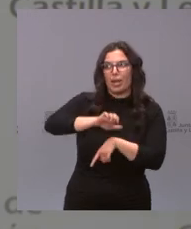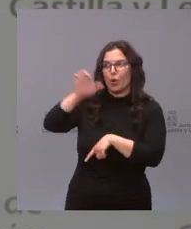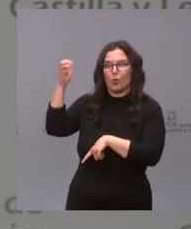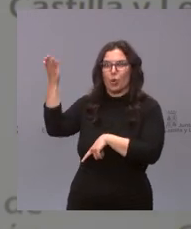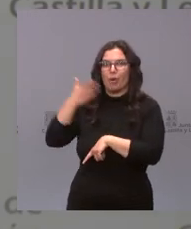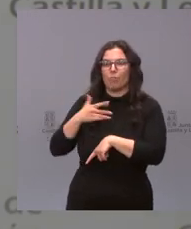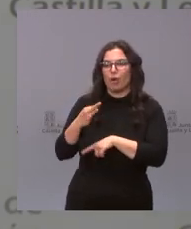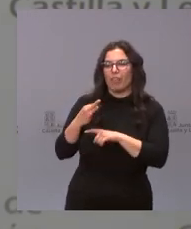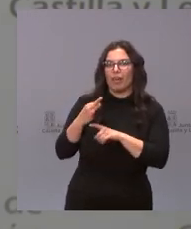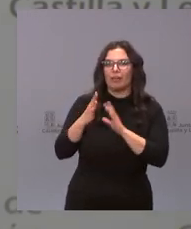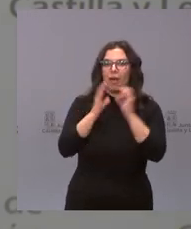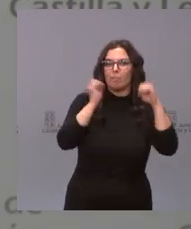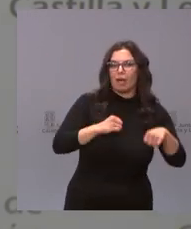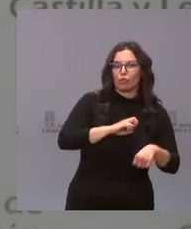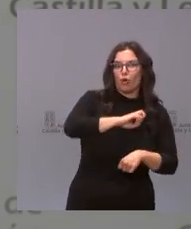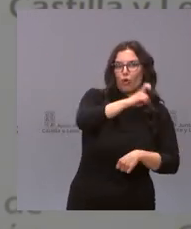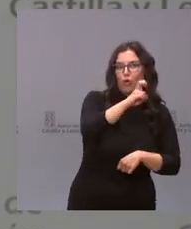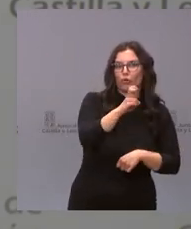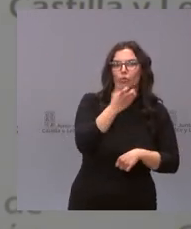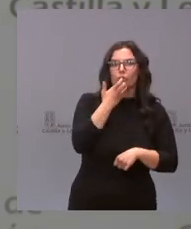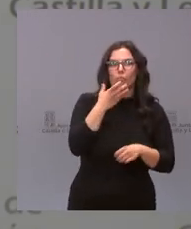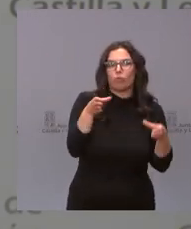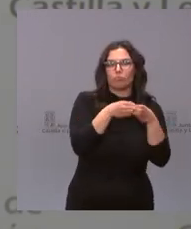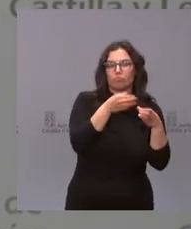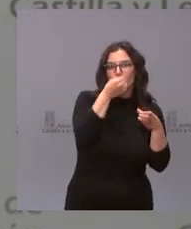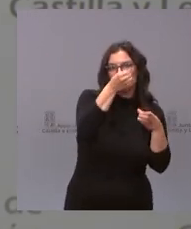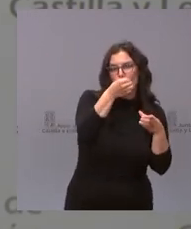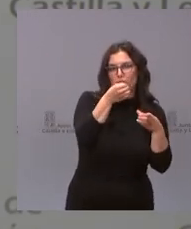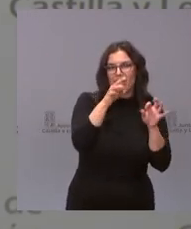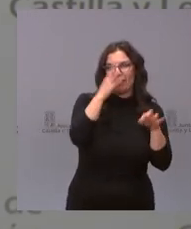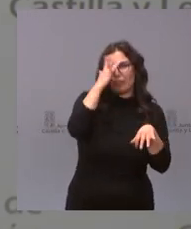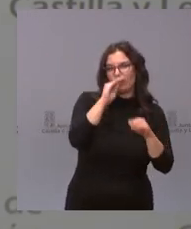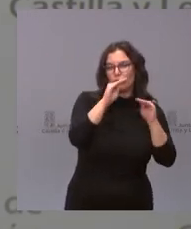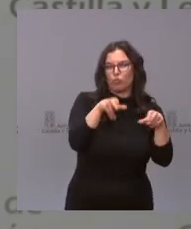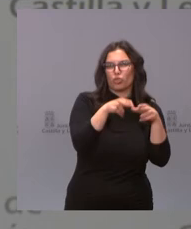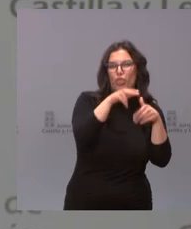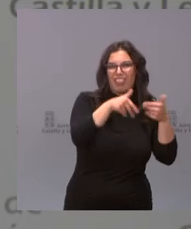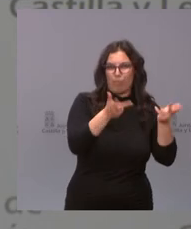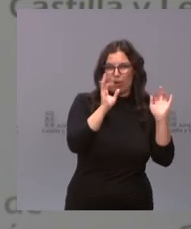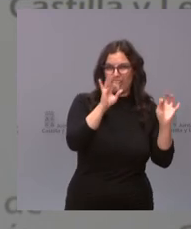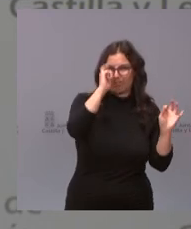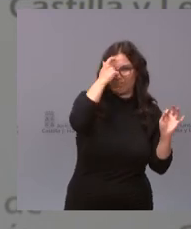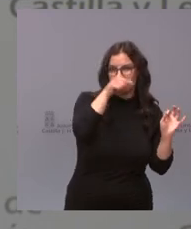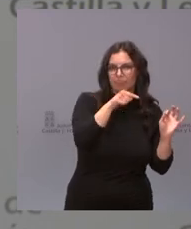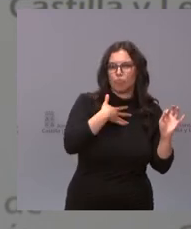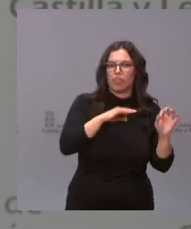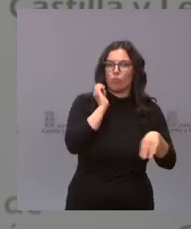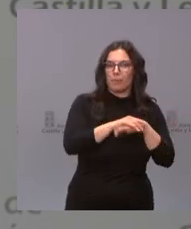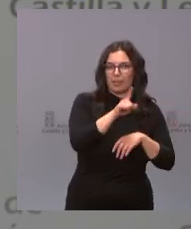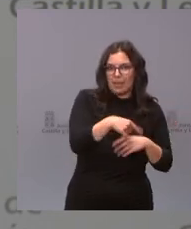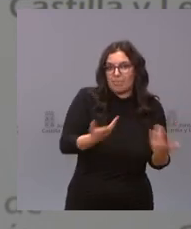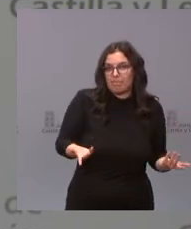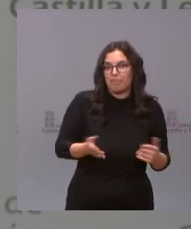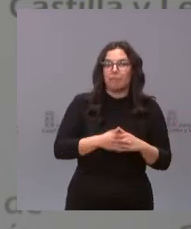pues podemos tener también acuerdos de gobierno con un partido socialdemócrata en el que se cumpla también lo establecido nosotros